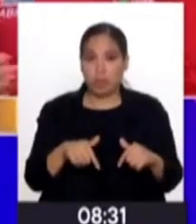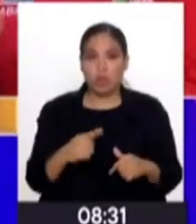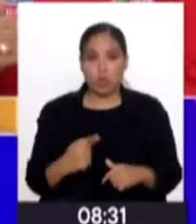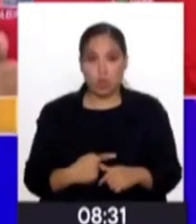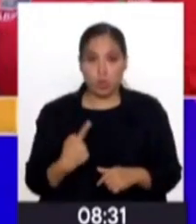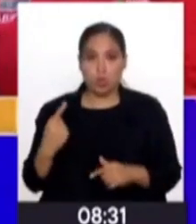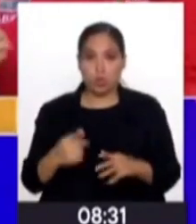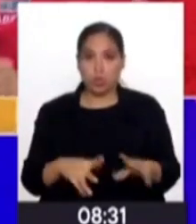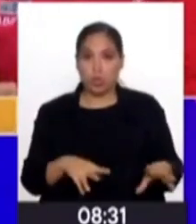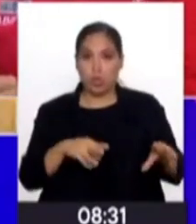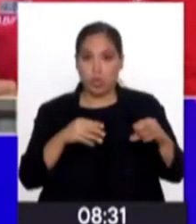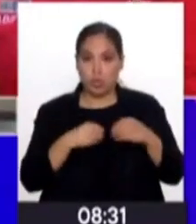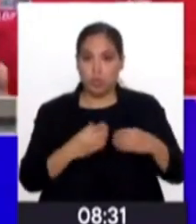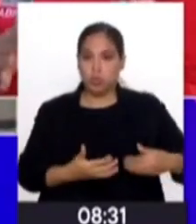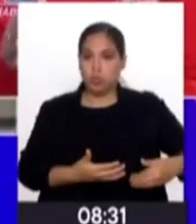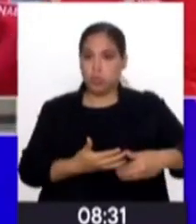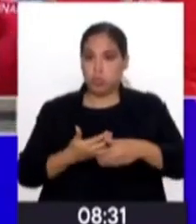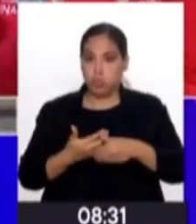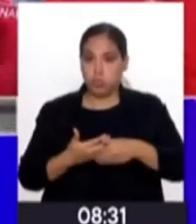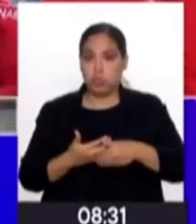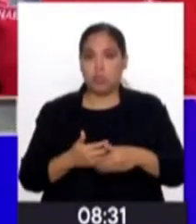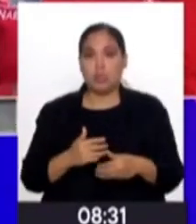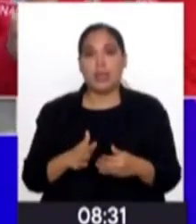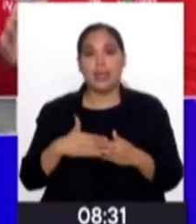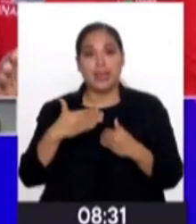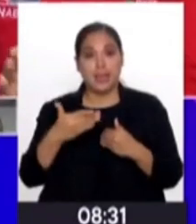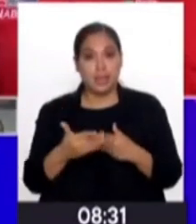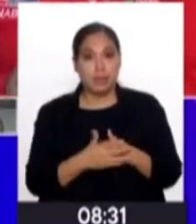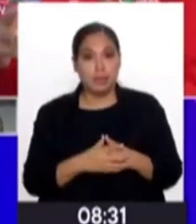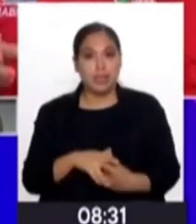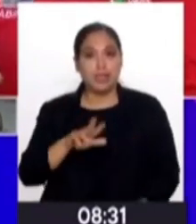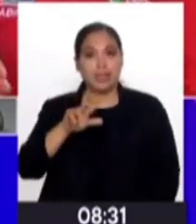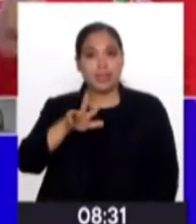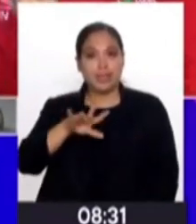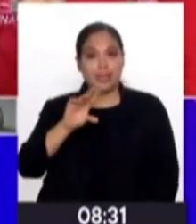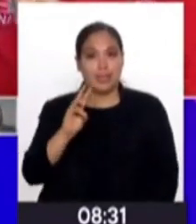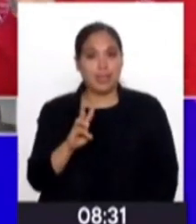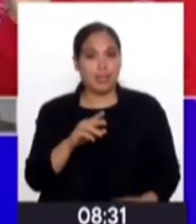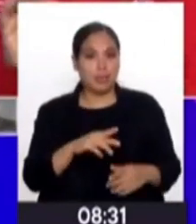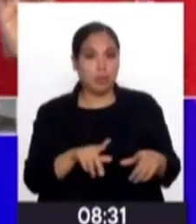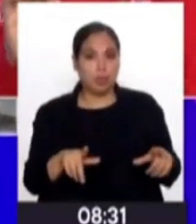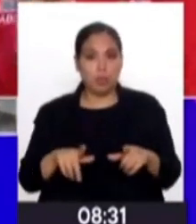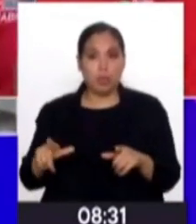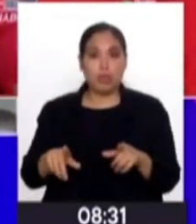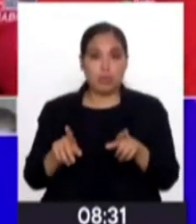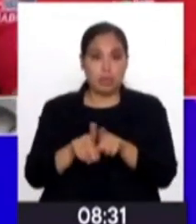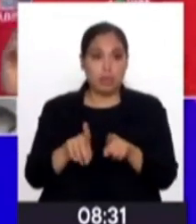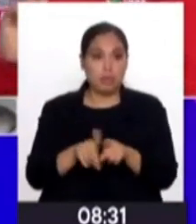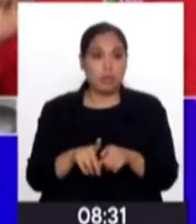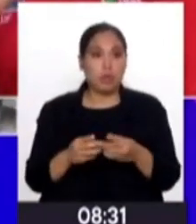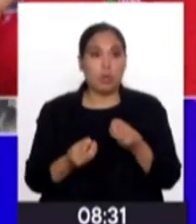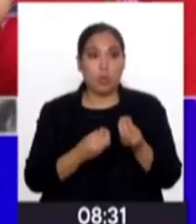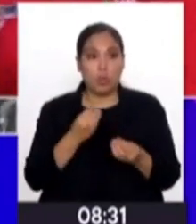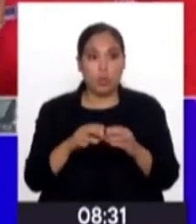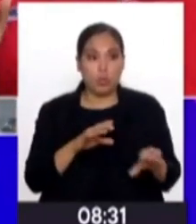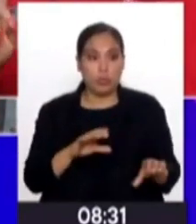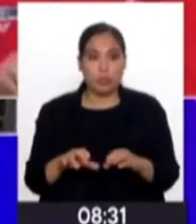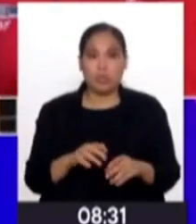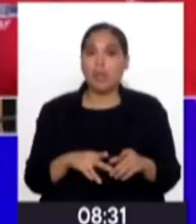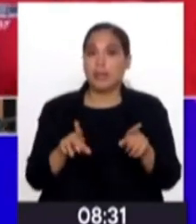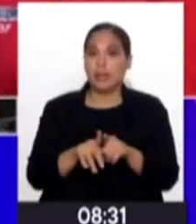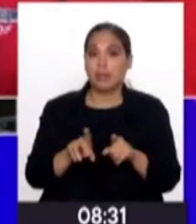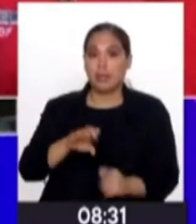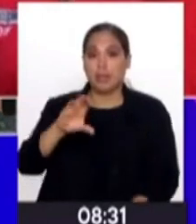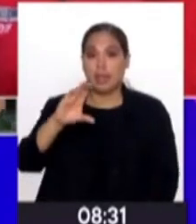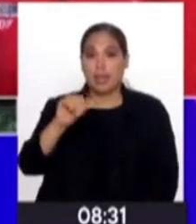Y nosotros los recibimos, los acogemos y tenemos 36 para decirte después exactamente qué hacemos con cada uno. Tenemos 11